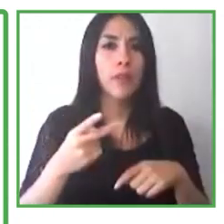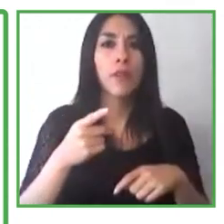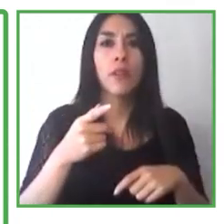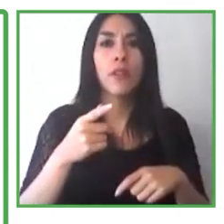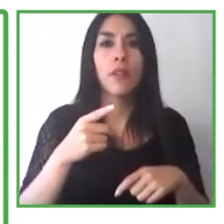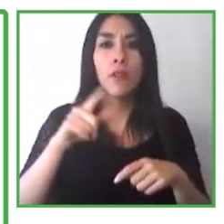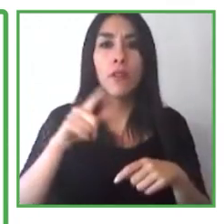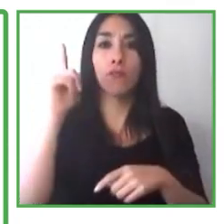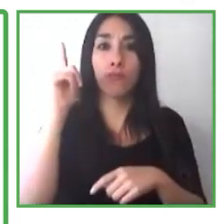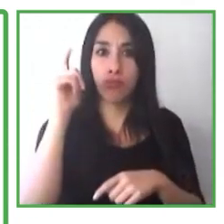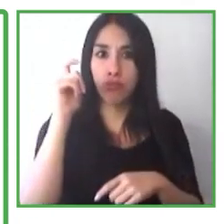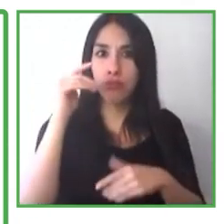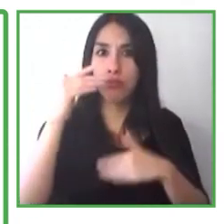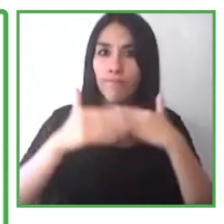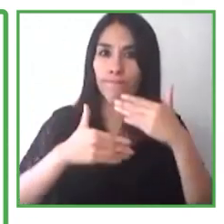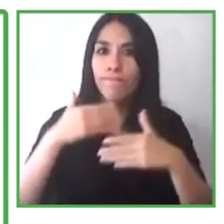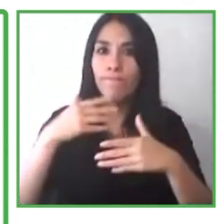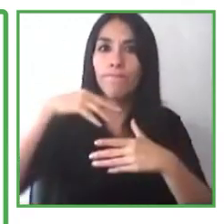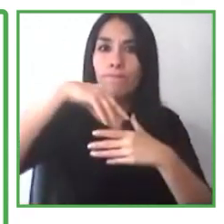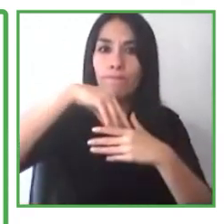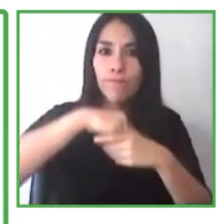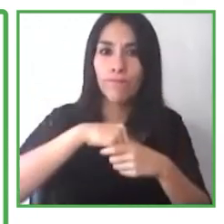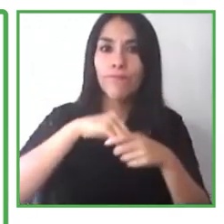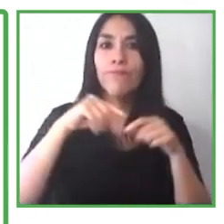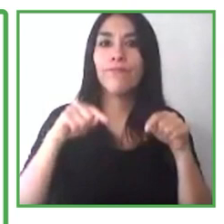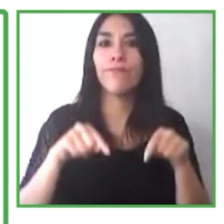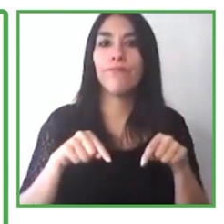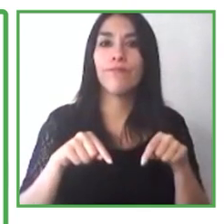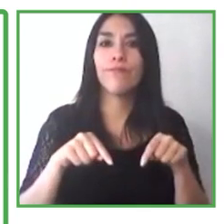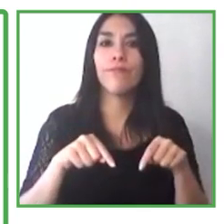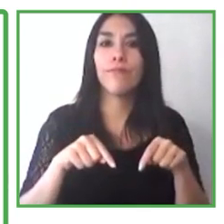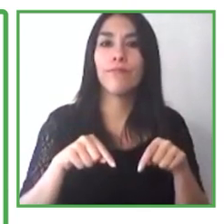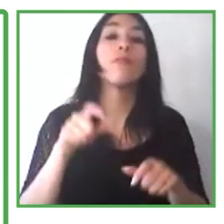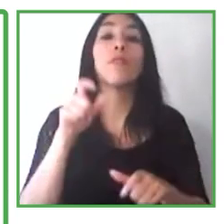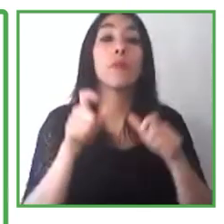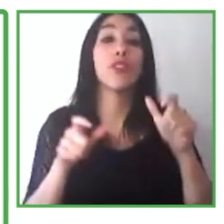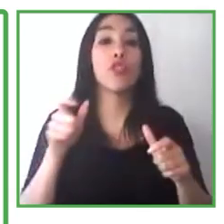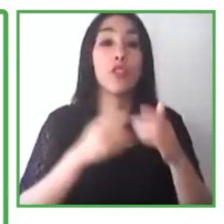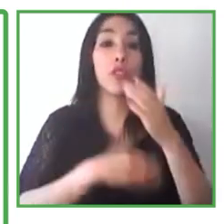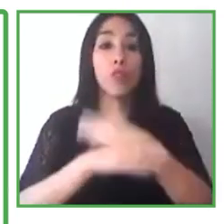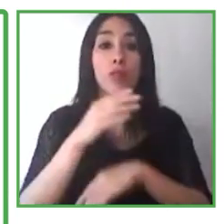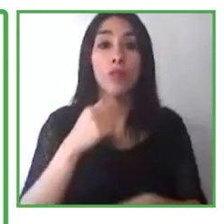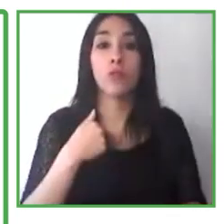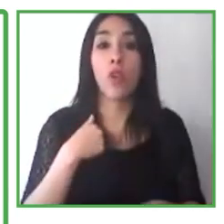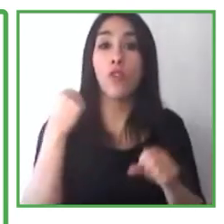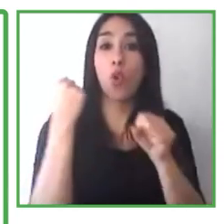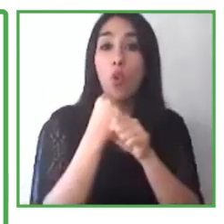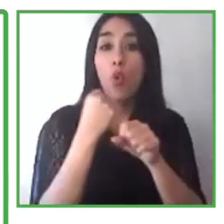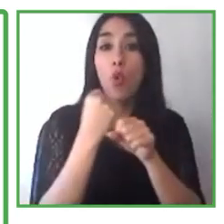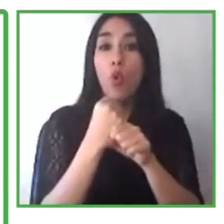este tipo de elementos en la fuerza laboral. Es muy importante